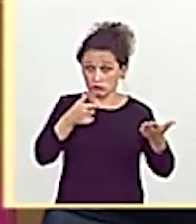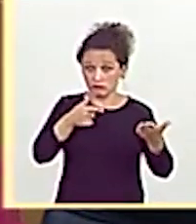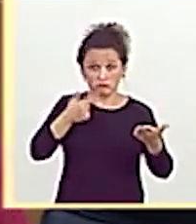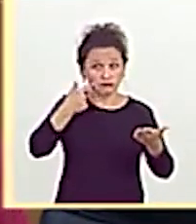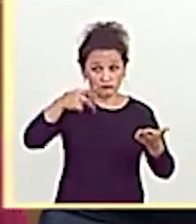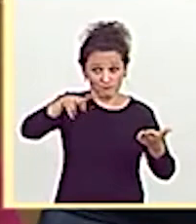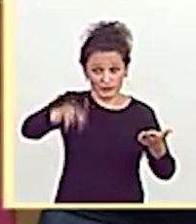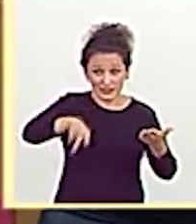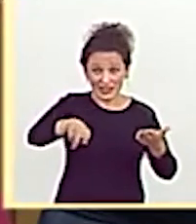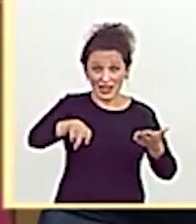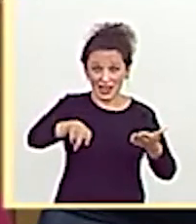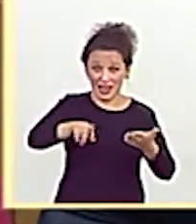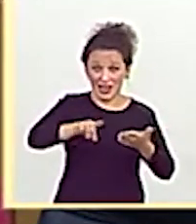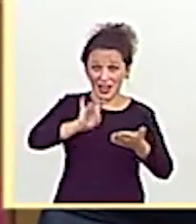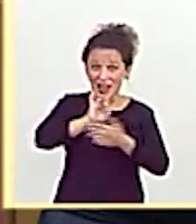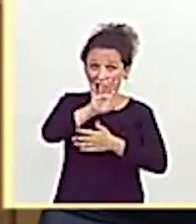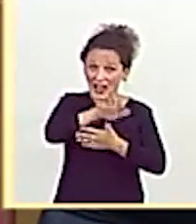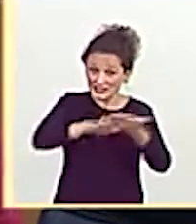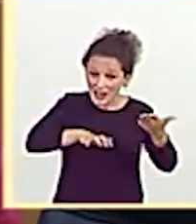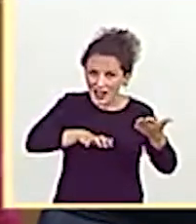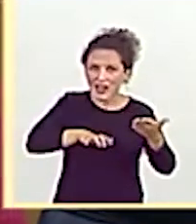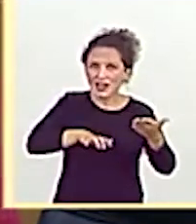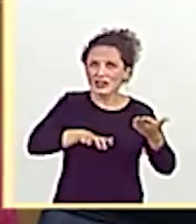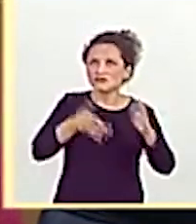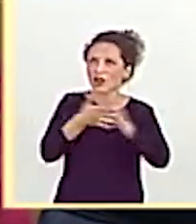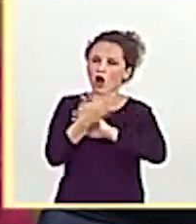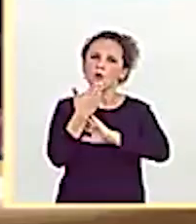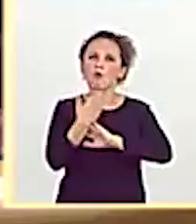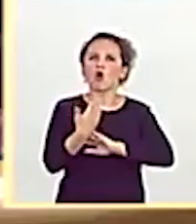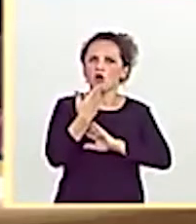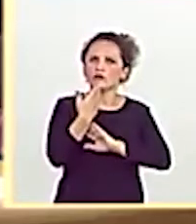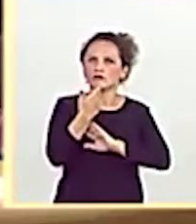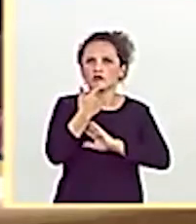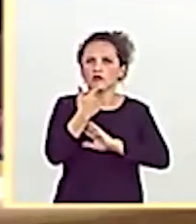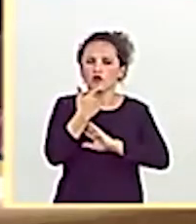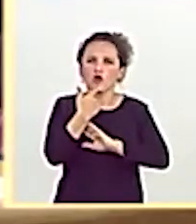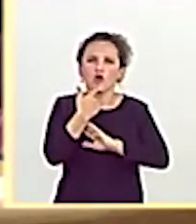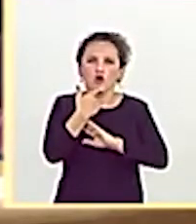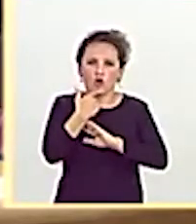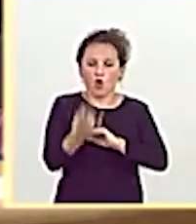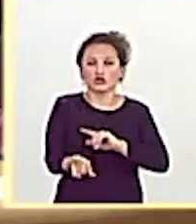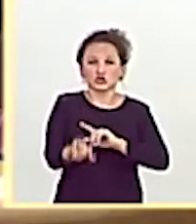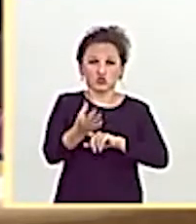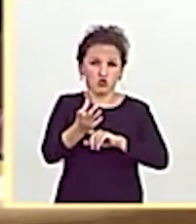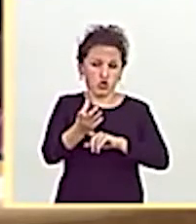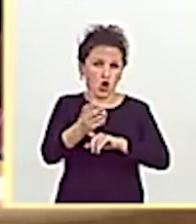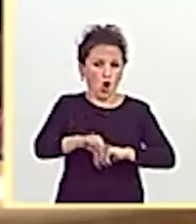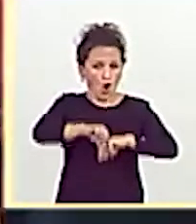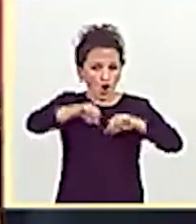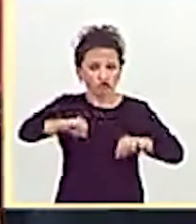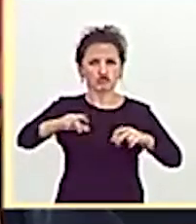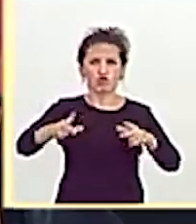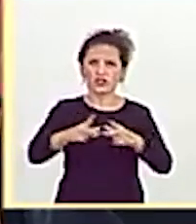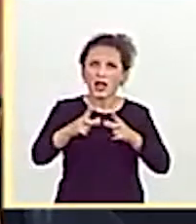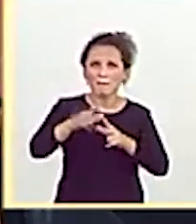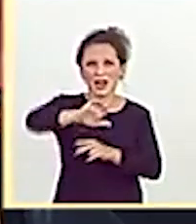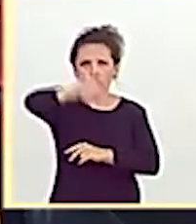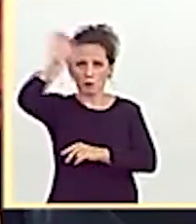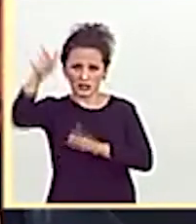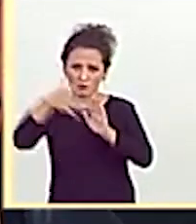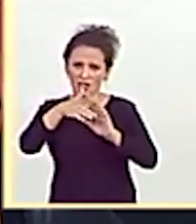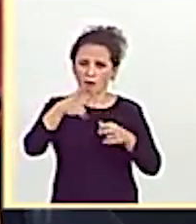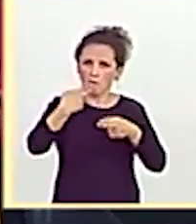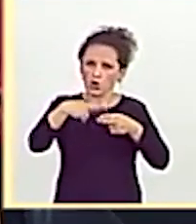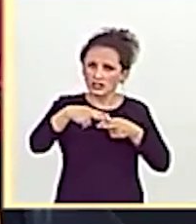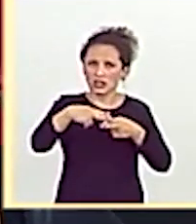revisada nos configura como una auténtica constitución social para los europeos y para las europeas Es defender la política social y